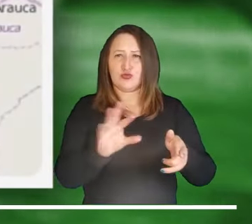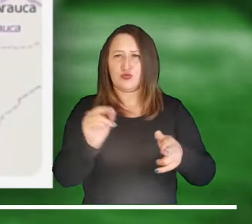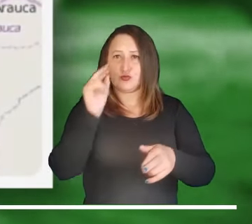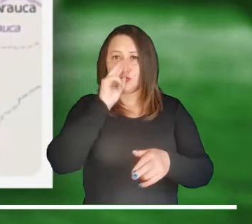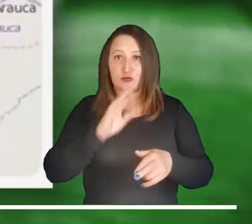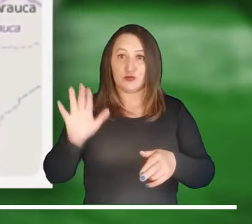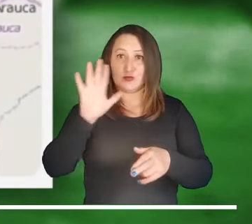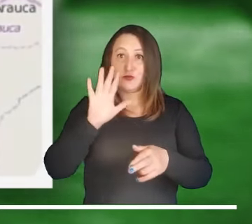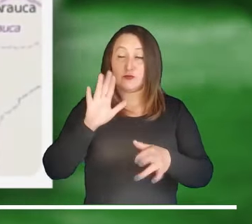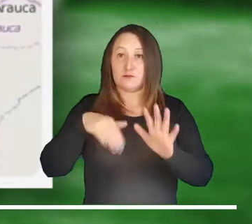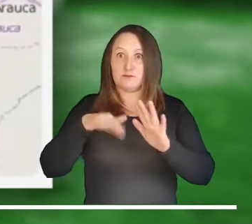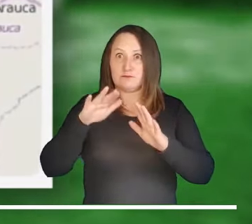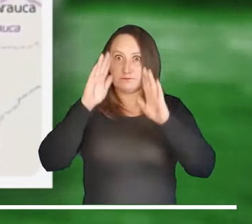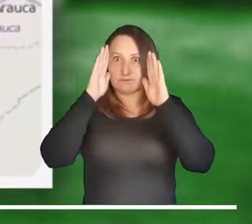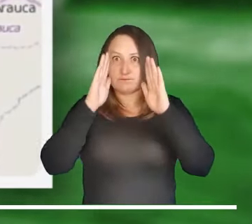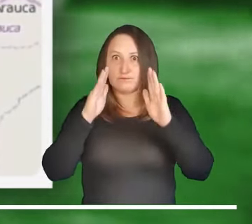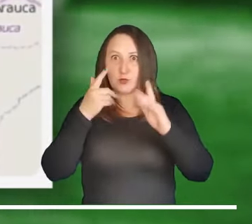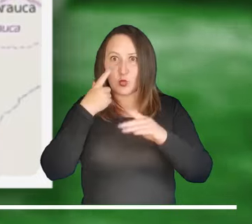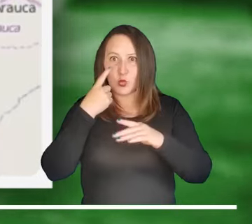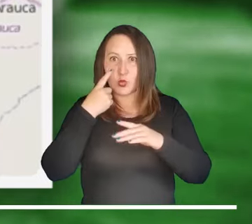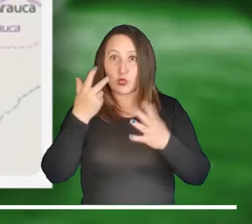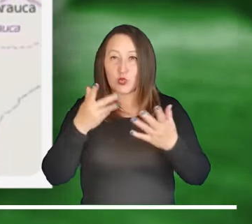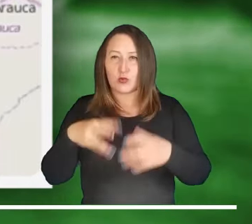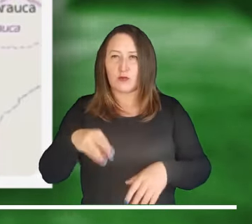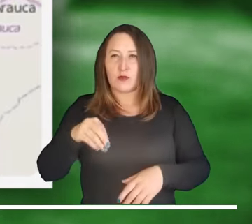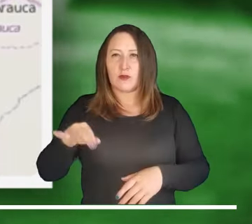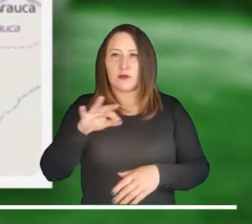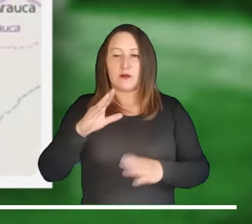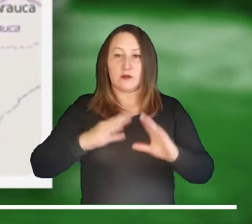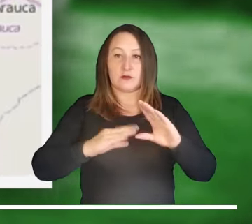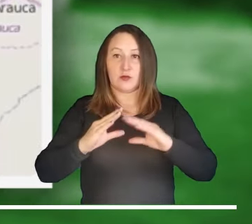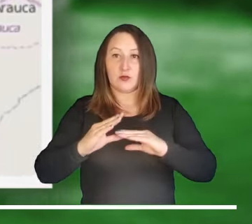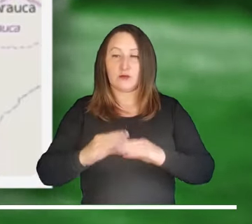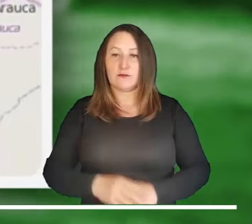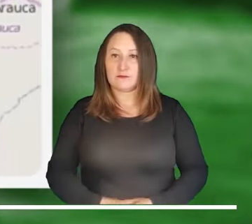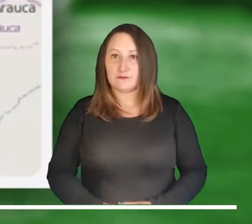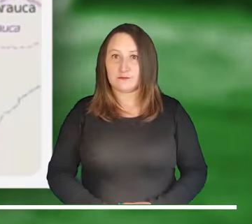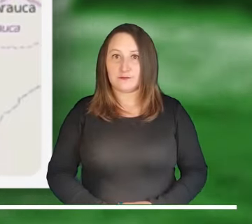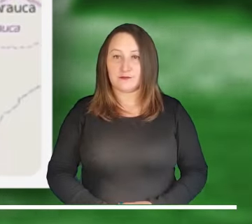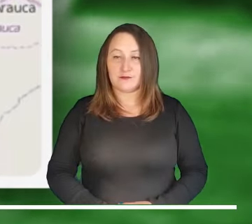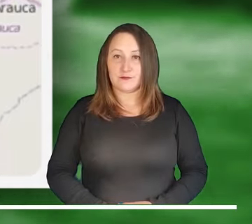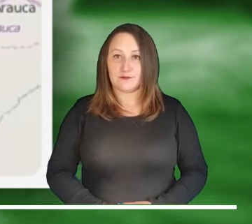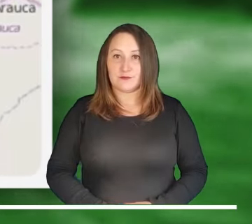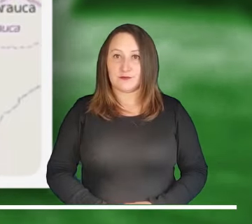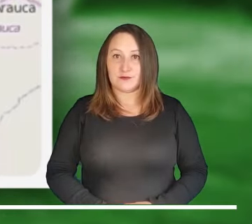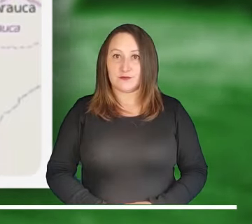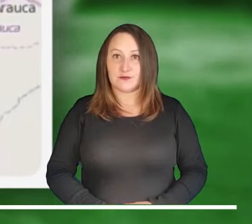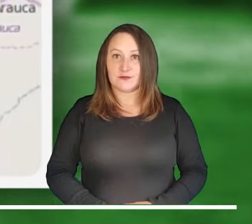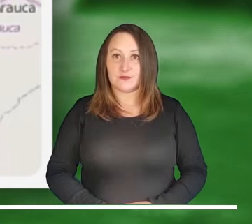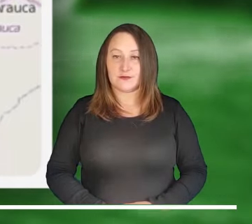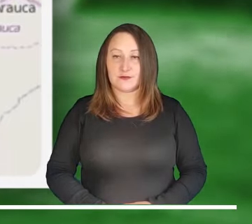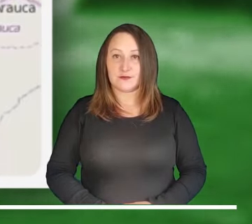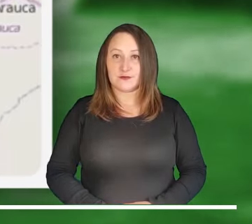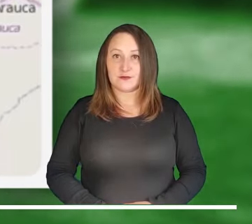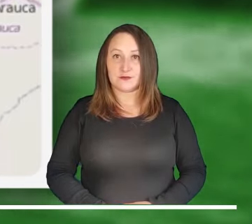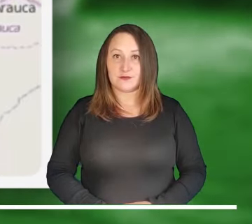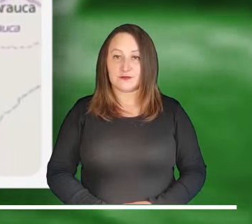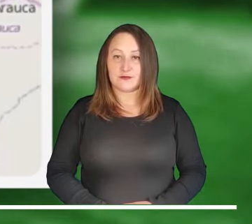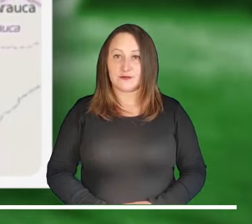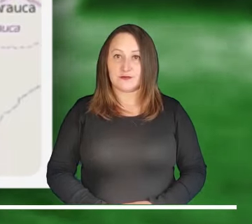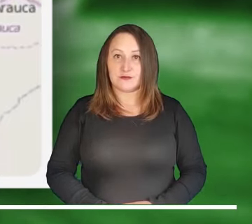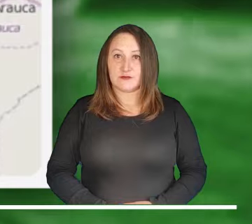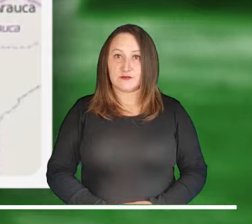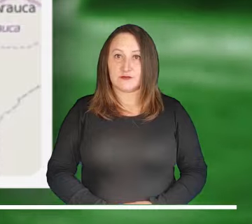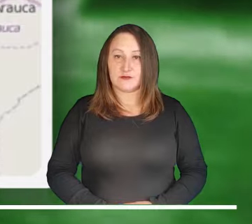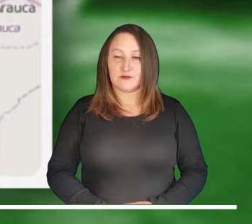Los niveles bajos siguen presentes en casi todos los ríos del territorio nacional, con especial atención en los ríos Magdalena y